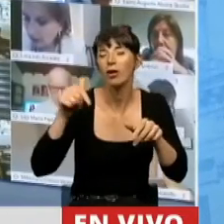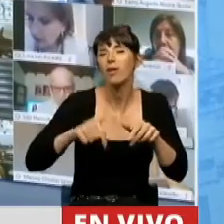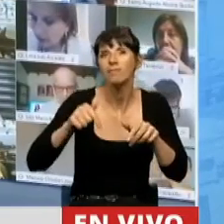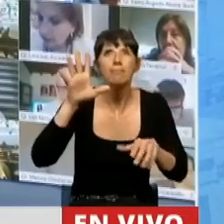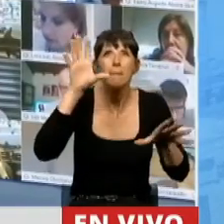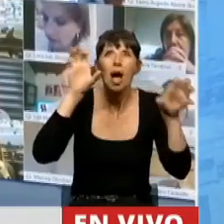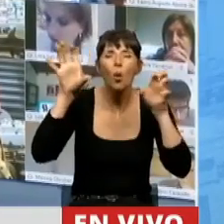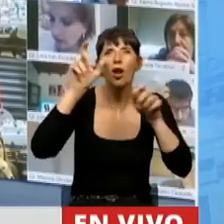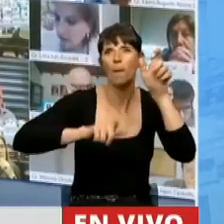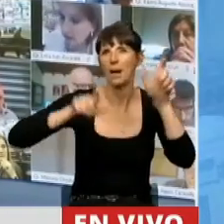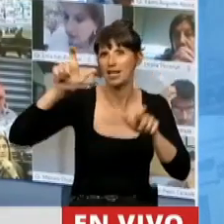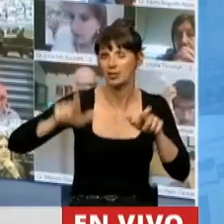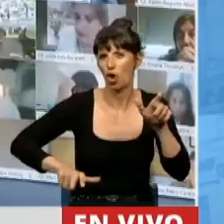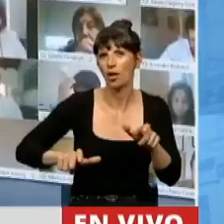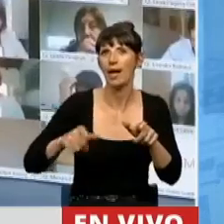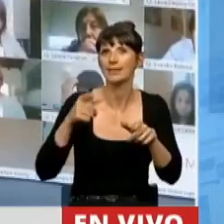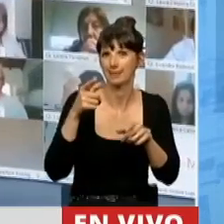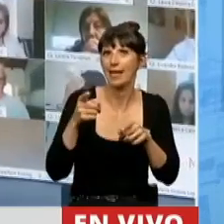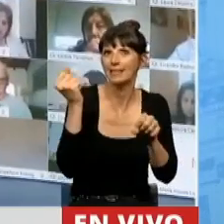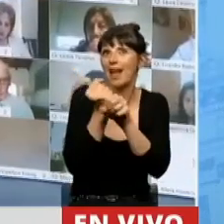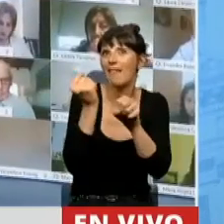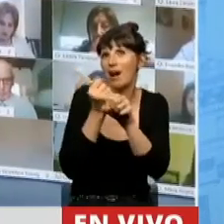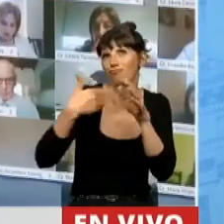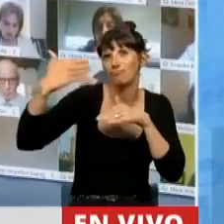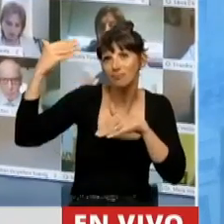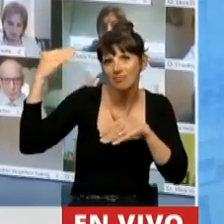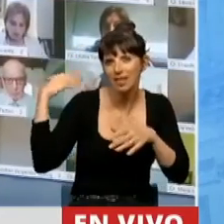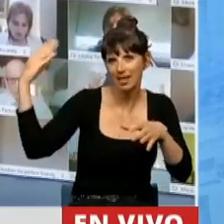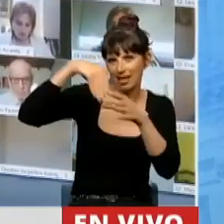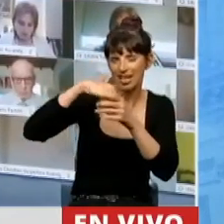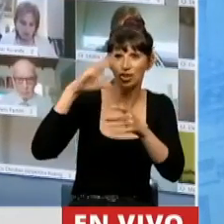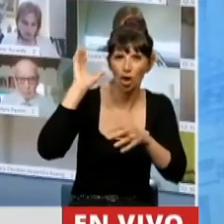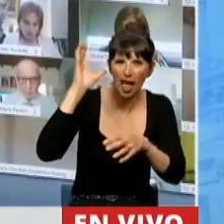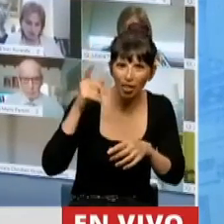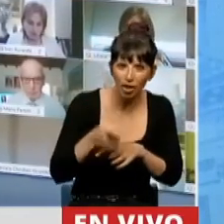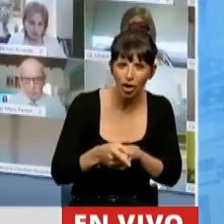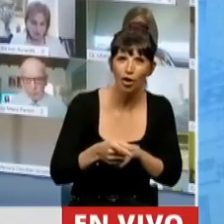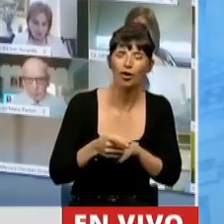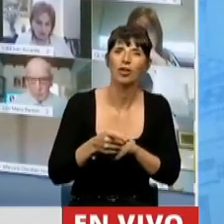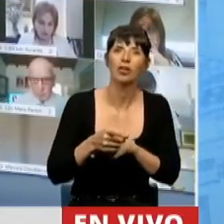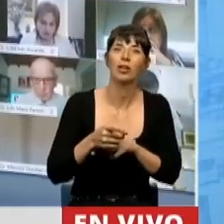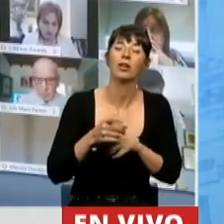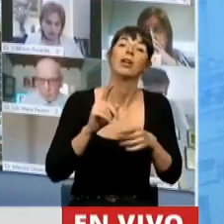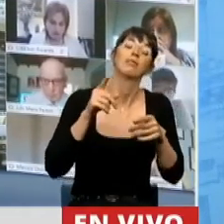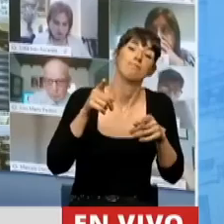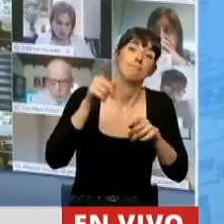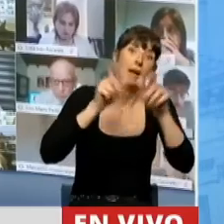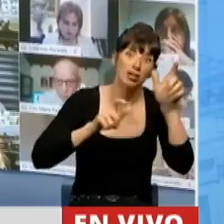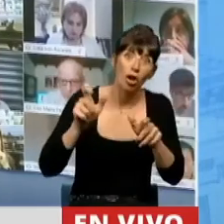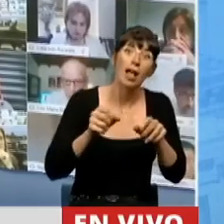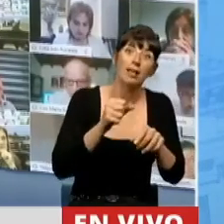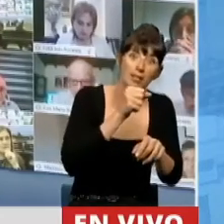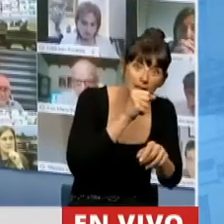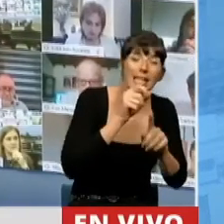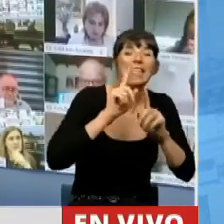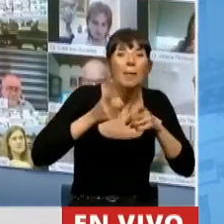vida, que pusieron, digamos, su fuerza de trabajo, creatividad, frente a micrófonos y también fuera de los micrófonos. Y la presencia de